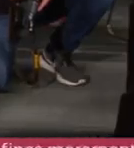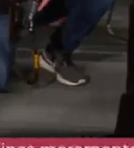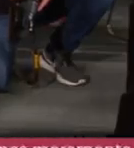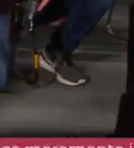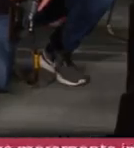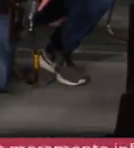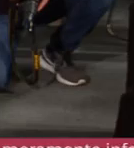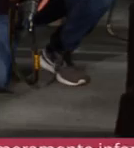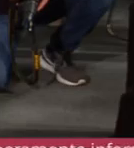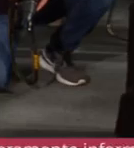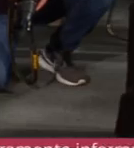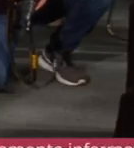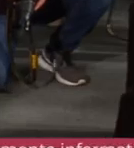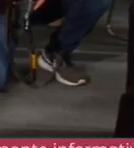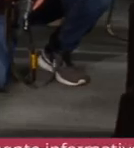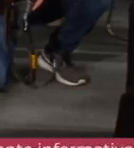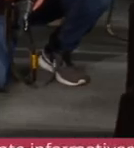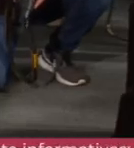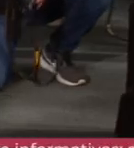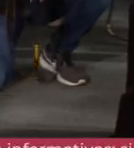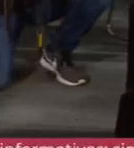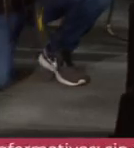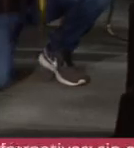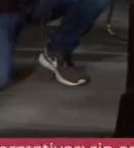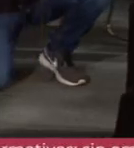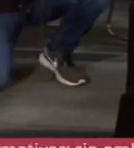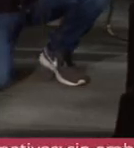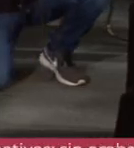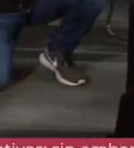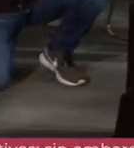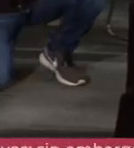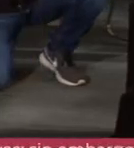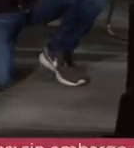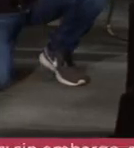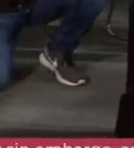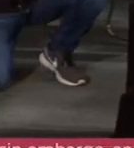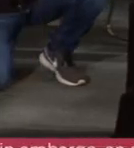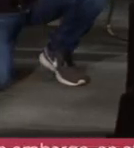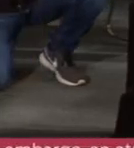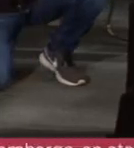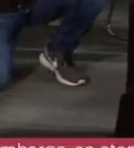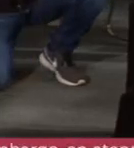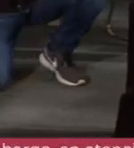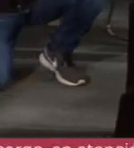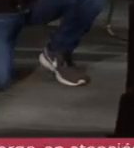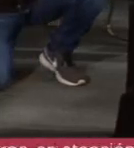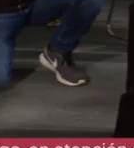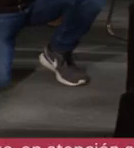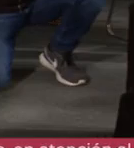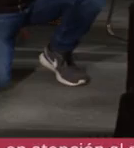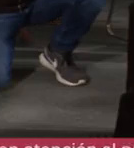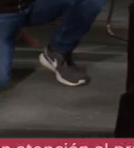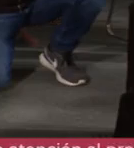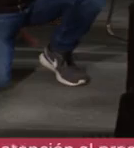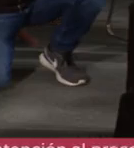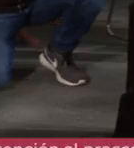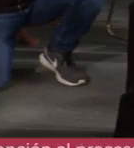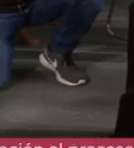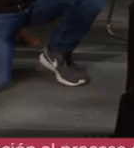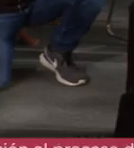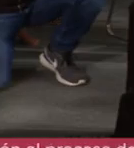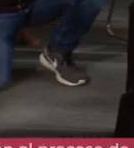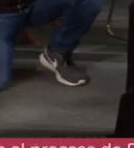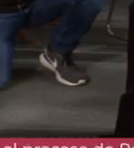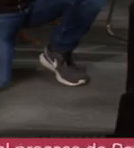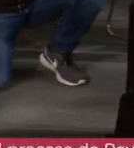validación de la lista nominal. Esto con respecto para la consulta que se va